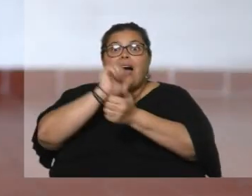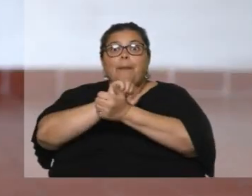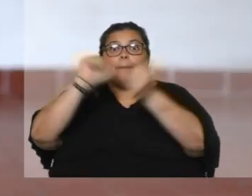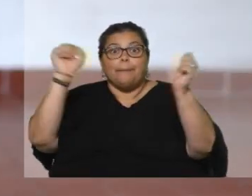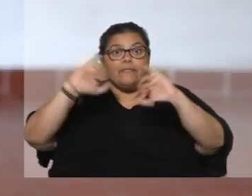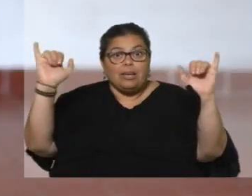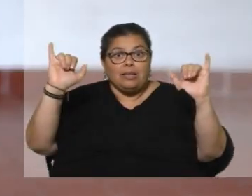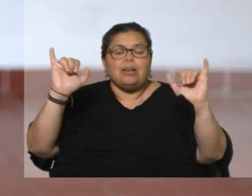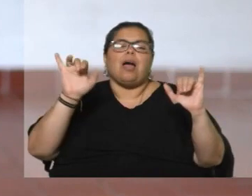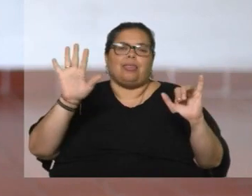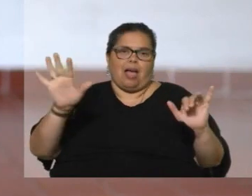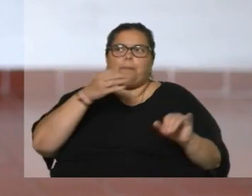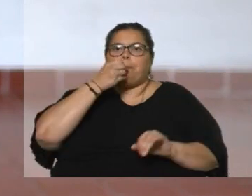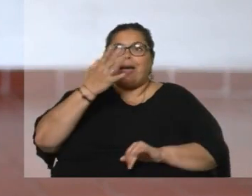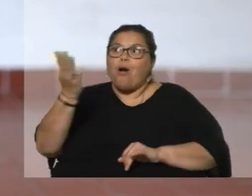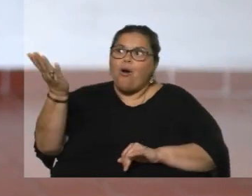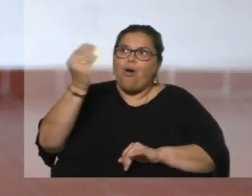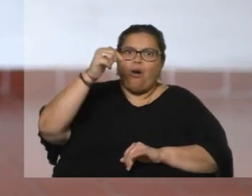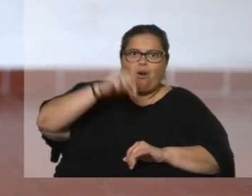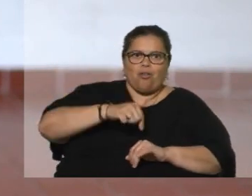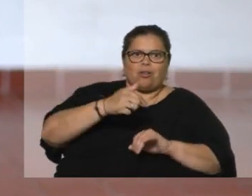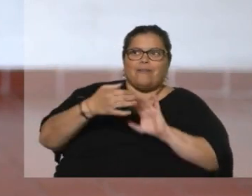que en vez de salir y estar bollando por ahí,